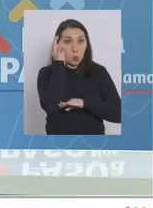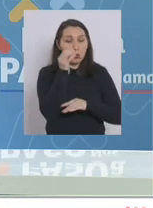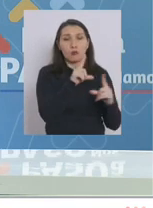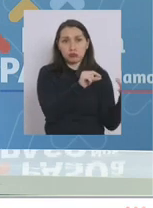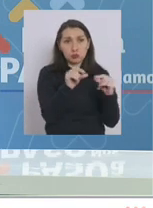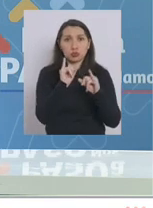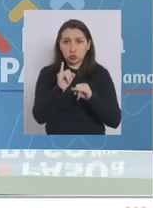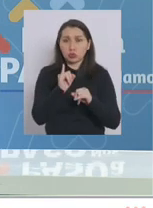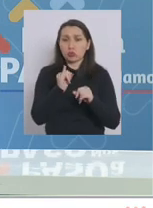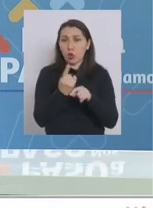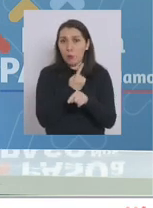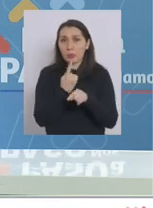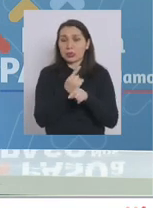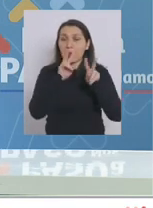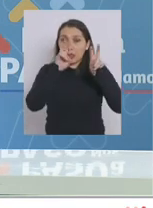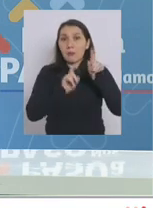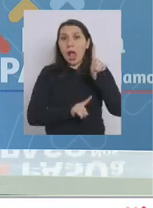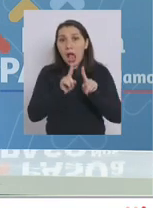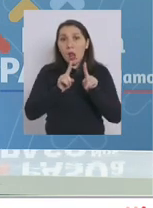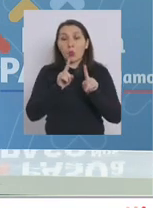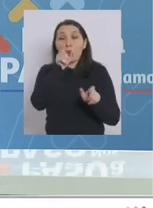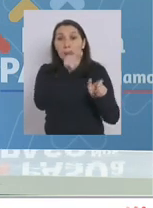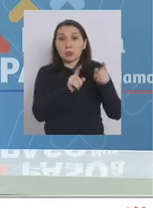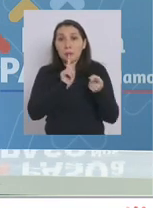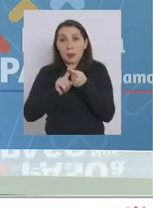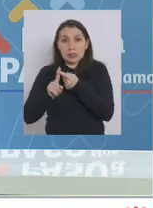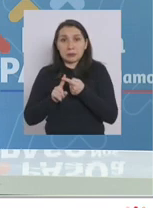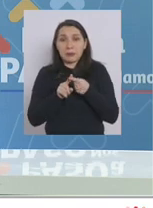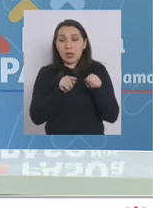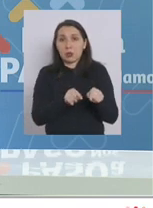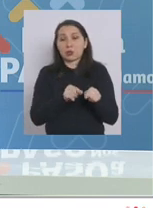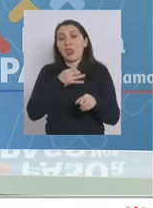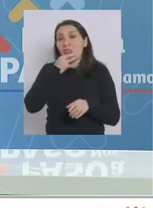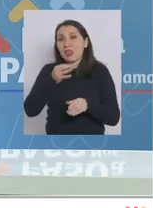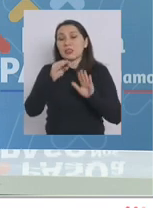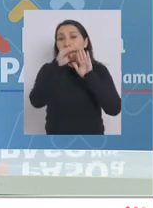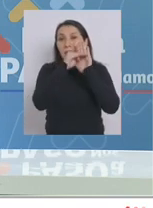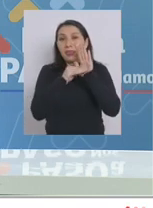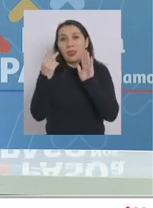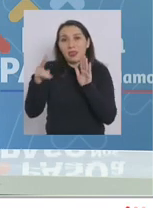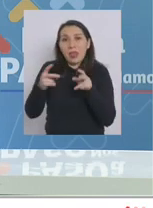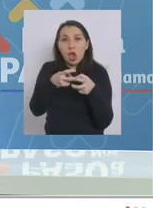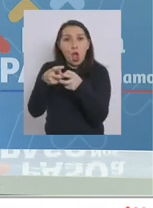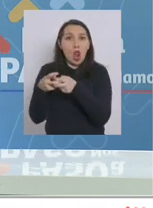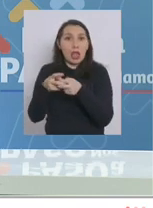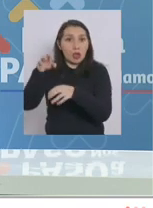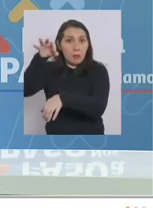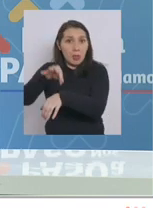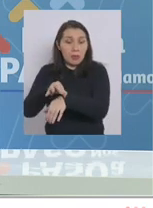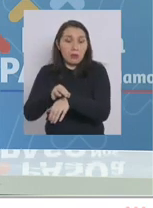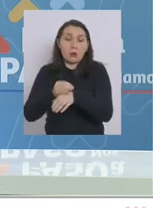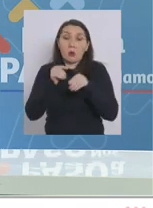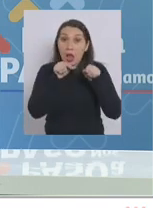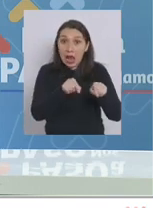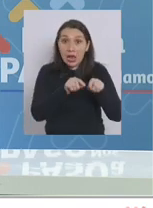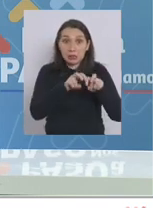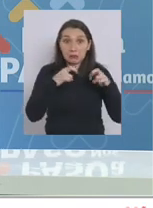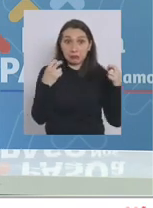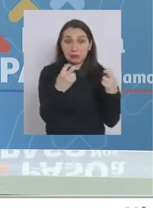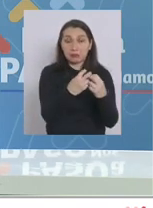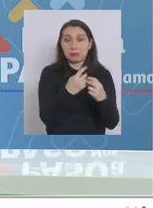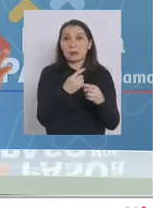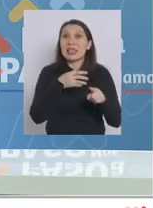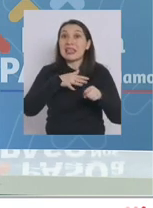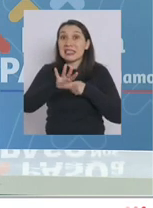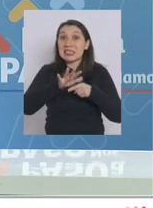conversó de este tema se planteó algunas de las personas que participaron acerca de las medidas del colegio médico y en esa mesa en algunas